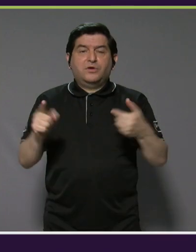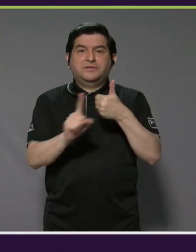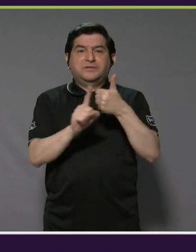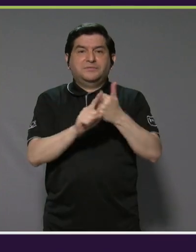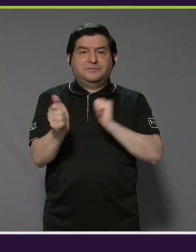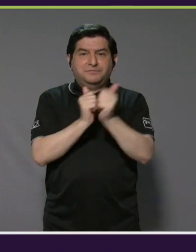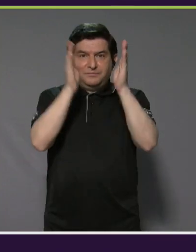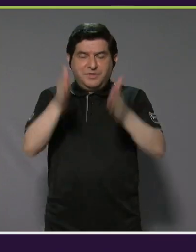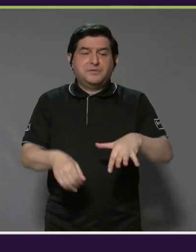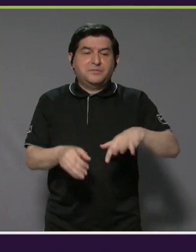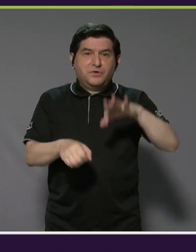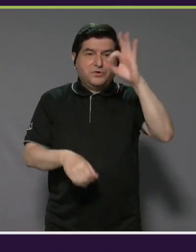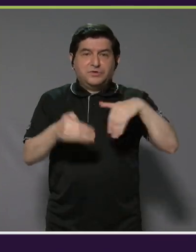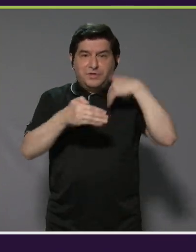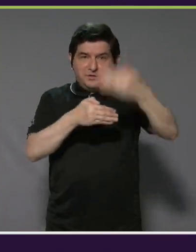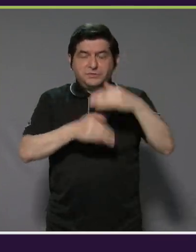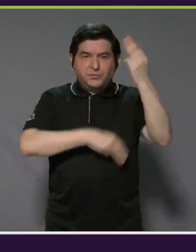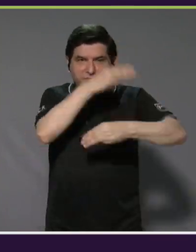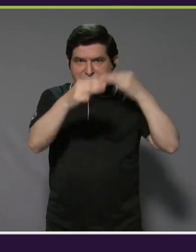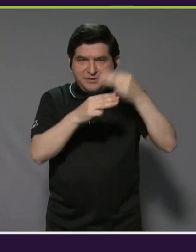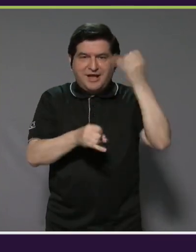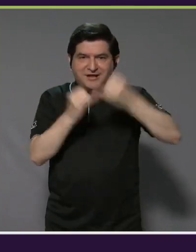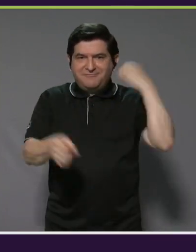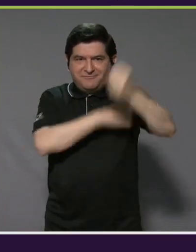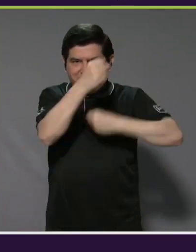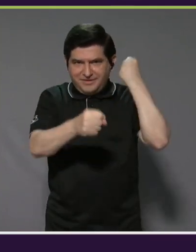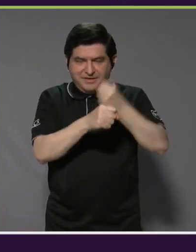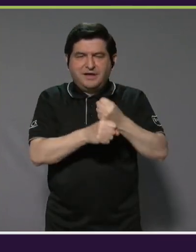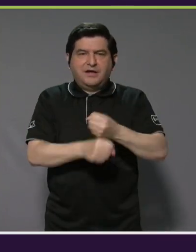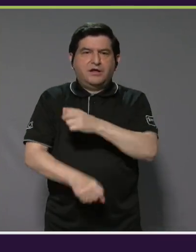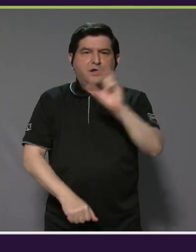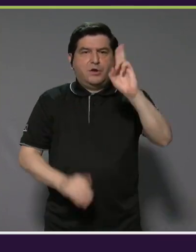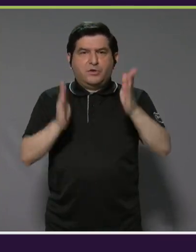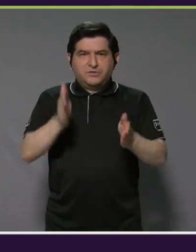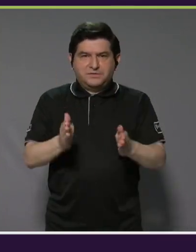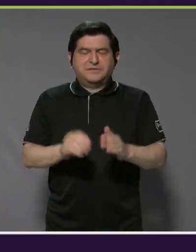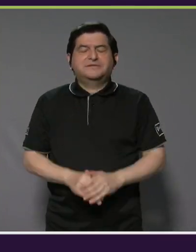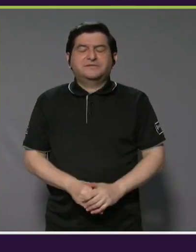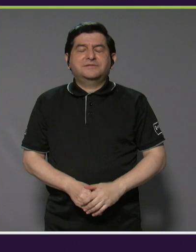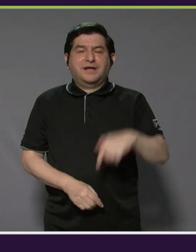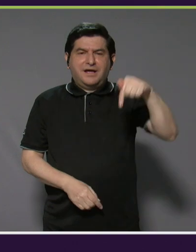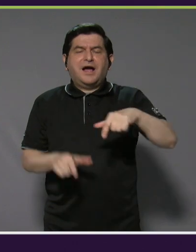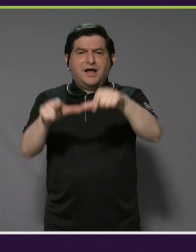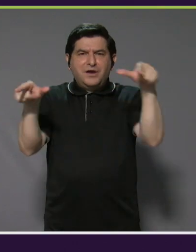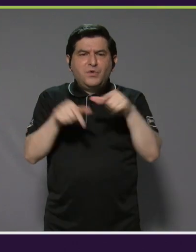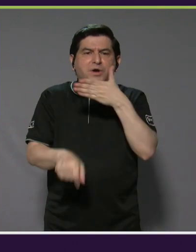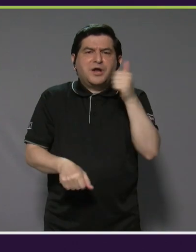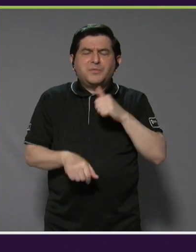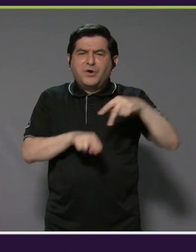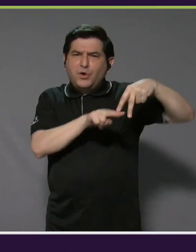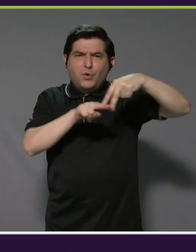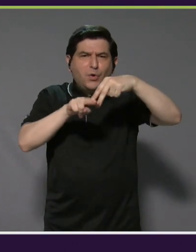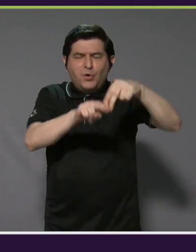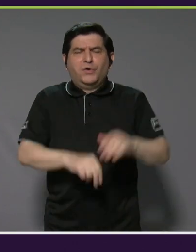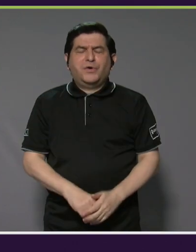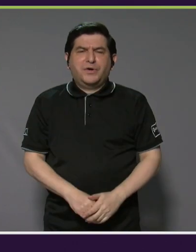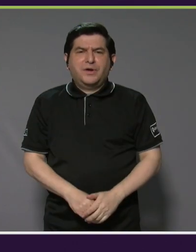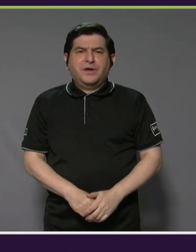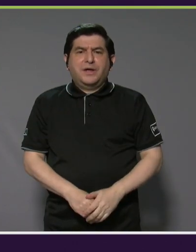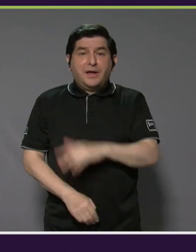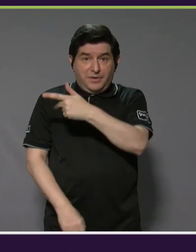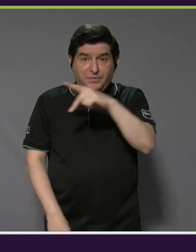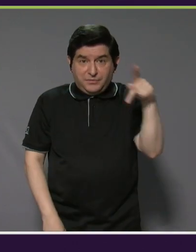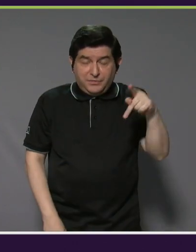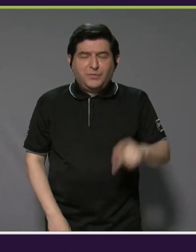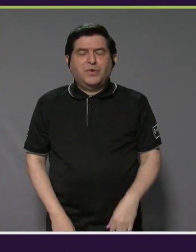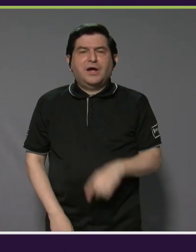deportistas que se van a encontrar después en la competencia mundial al final del año. Costa Rica es uno de los mejores países del mundo para poder surfear. Y más en Boca Barranca con unas